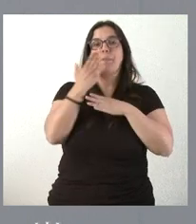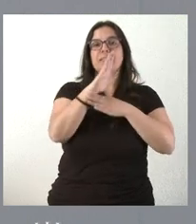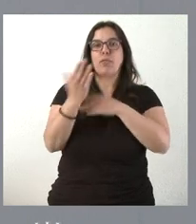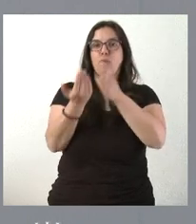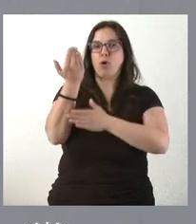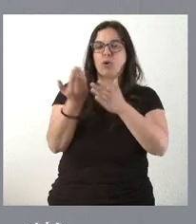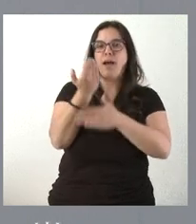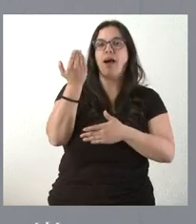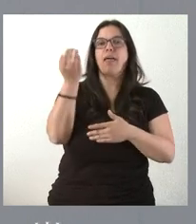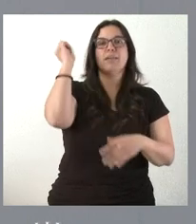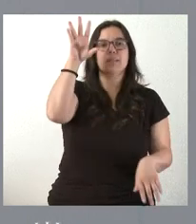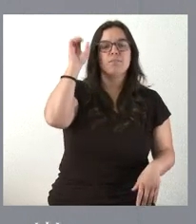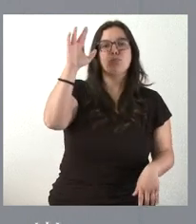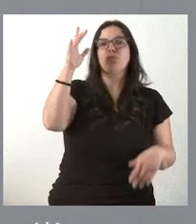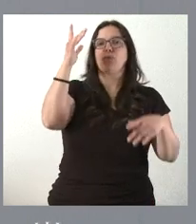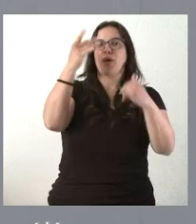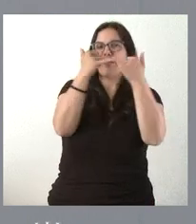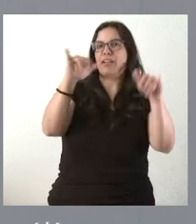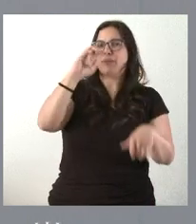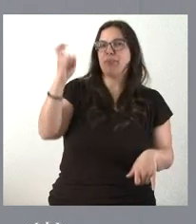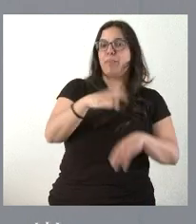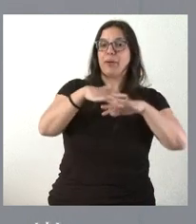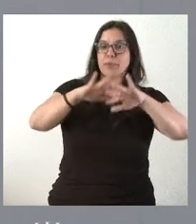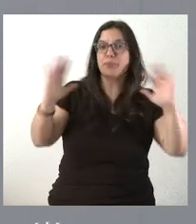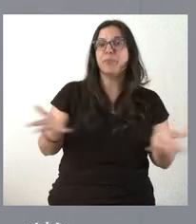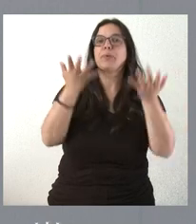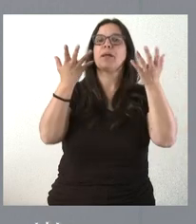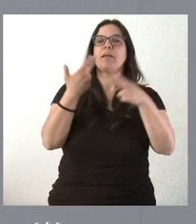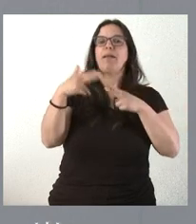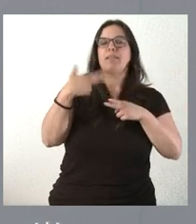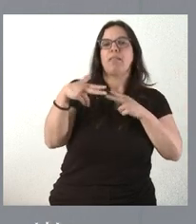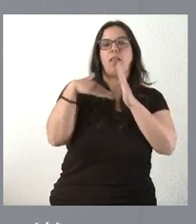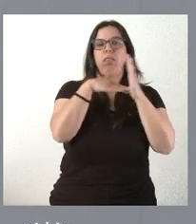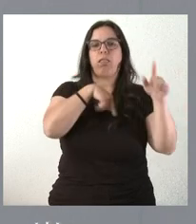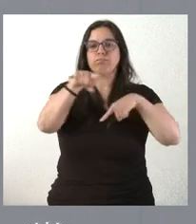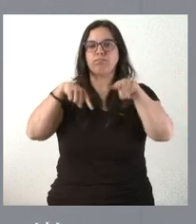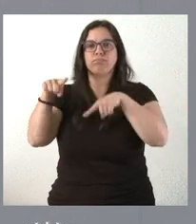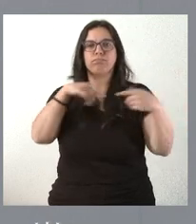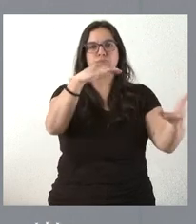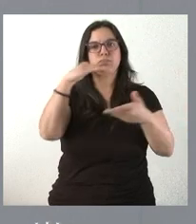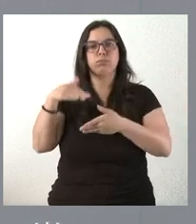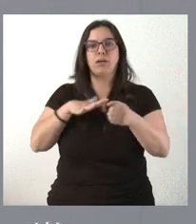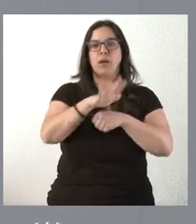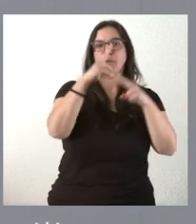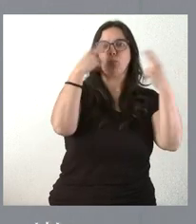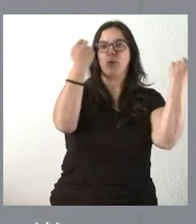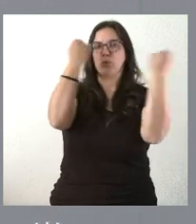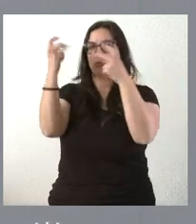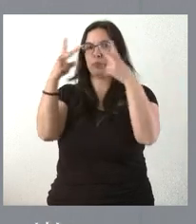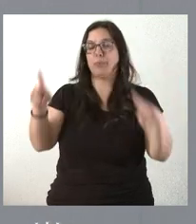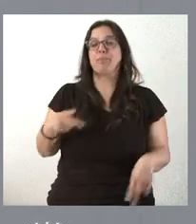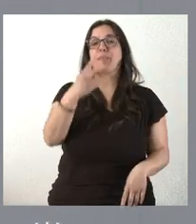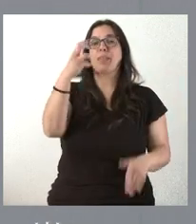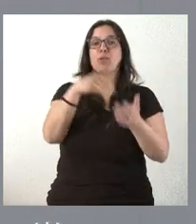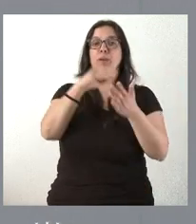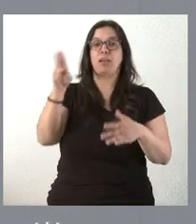jornadas, impulsios o eventos o el impulso y promoción de la actividad logística en el ámbito público como institucional. 300.000 euros